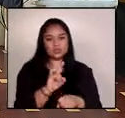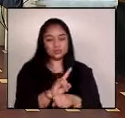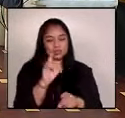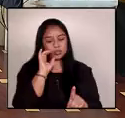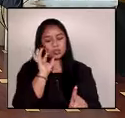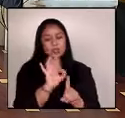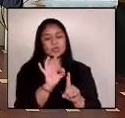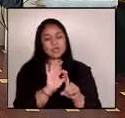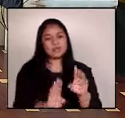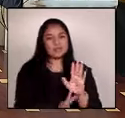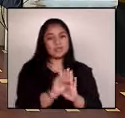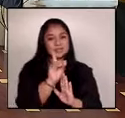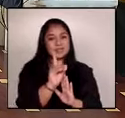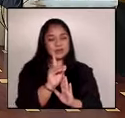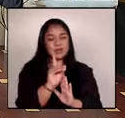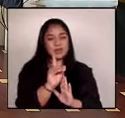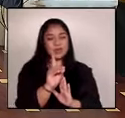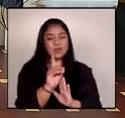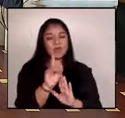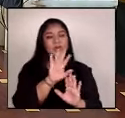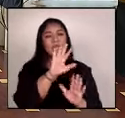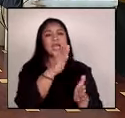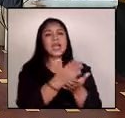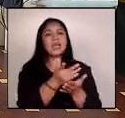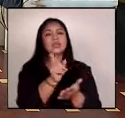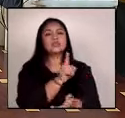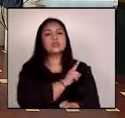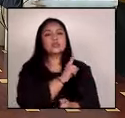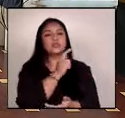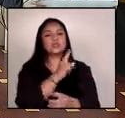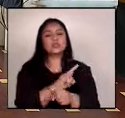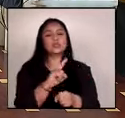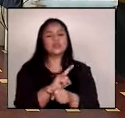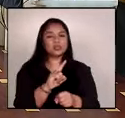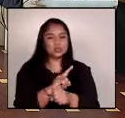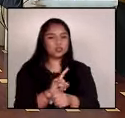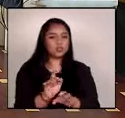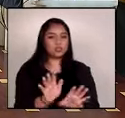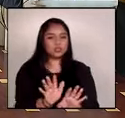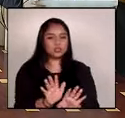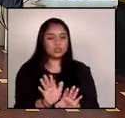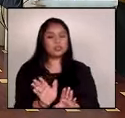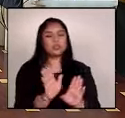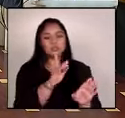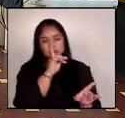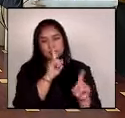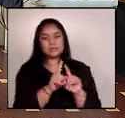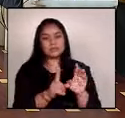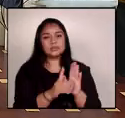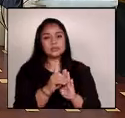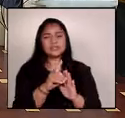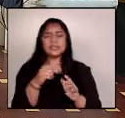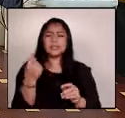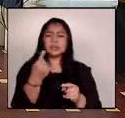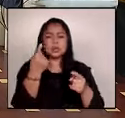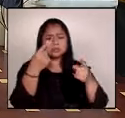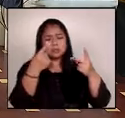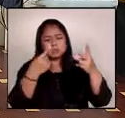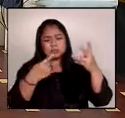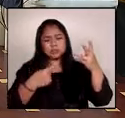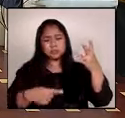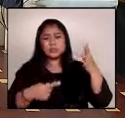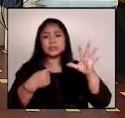de desarrollo y ya no sólo de consumo. En todo este esfuerzo, debemos mantener en mente